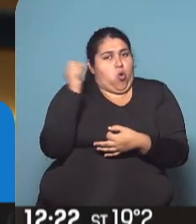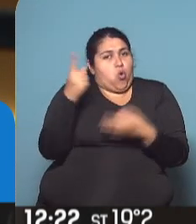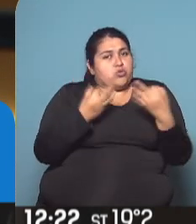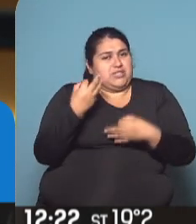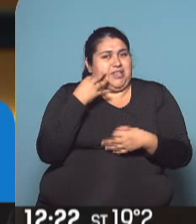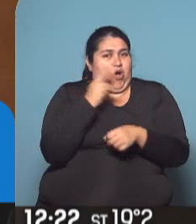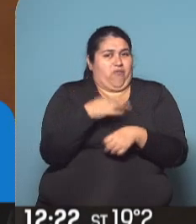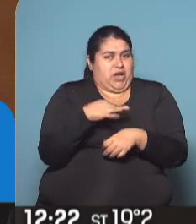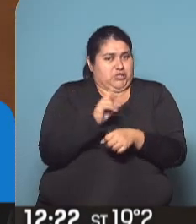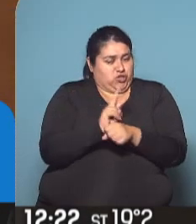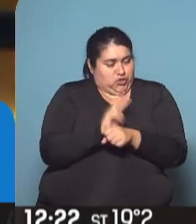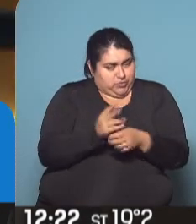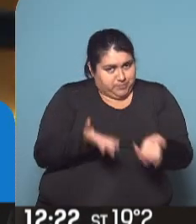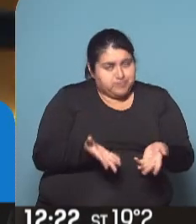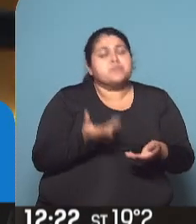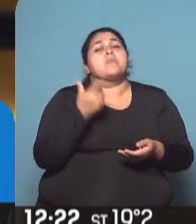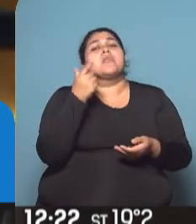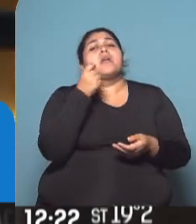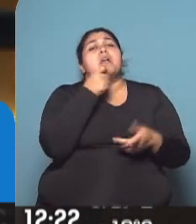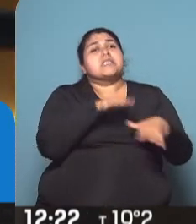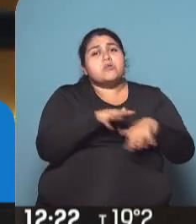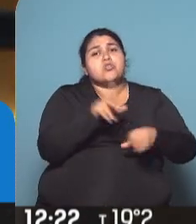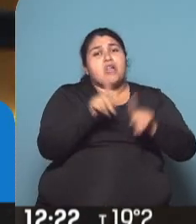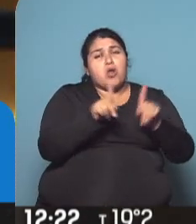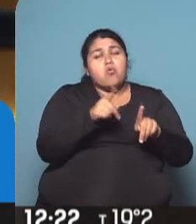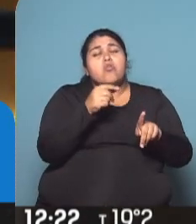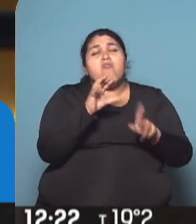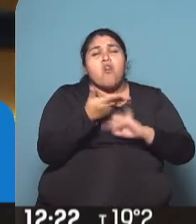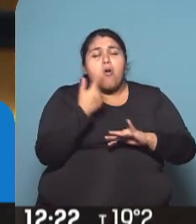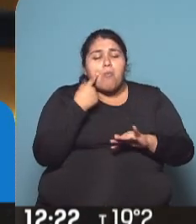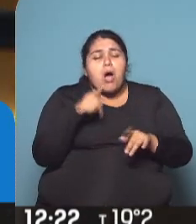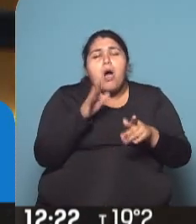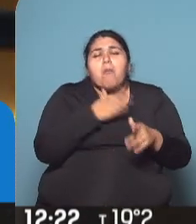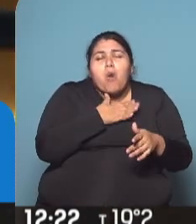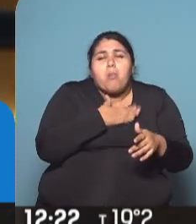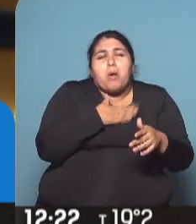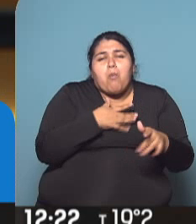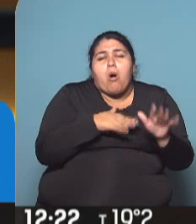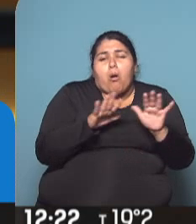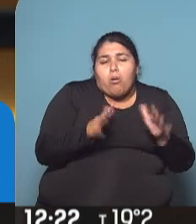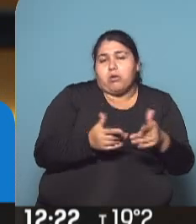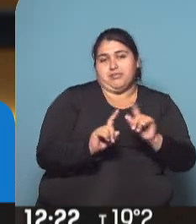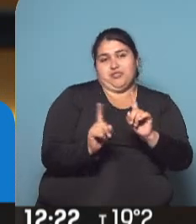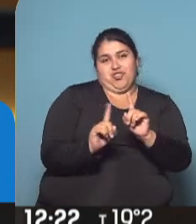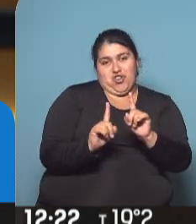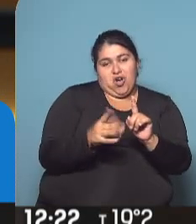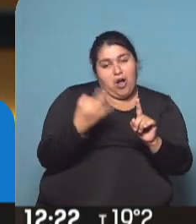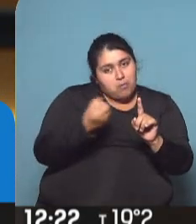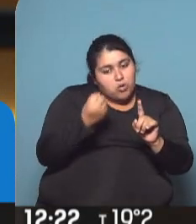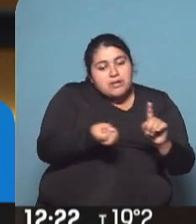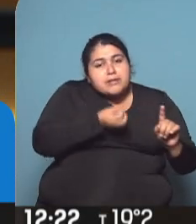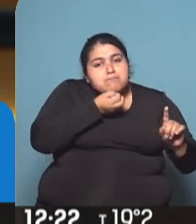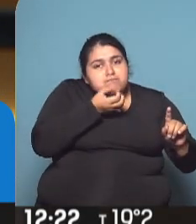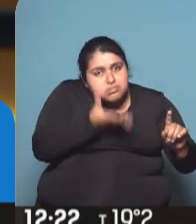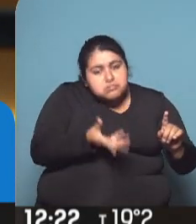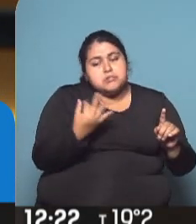en los casos que se requiere, sí, pero se trata de no revictimizar al niño. Si el niño habló, se pudo expresar